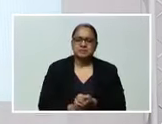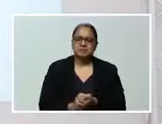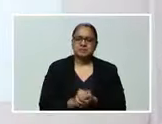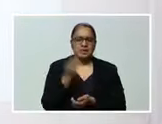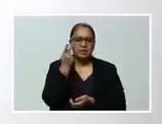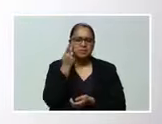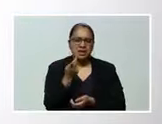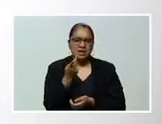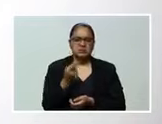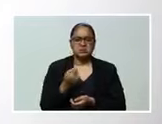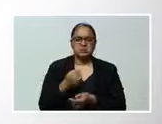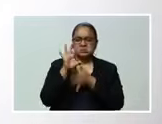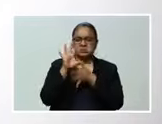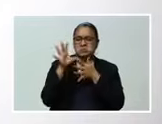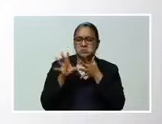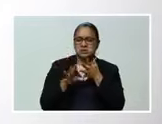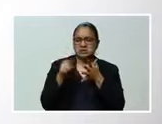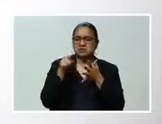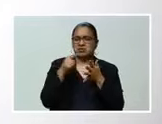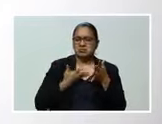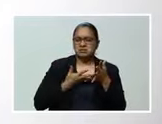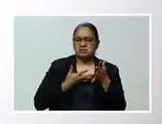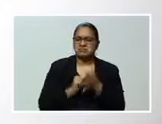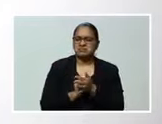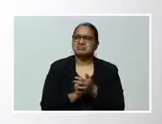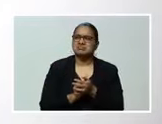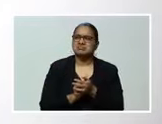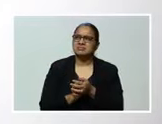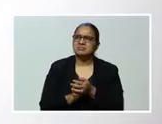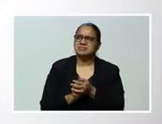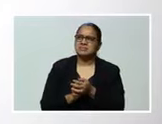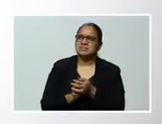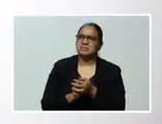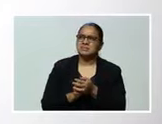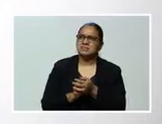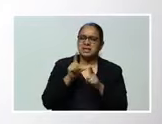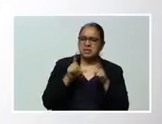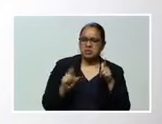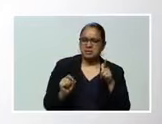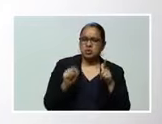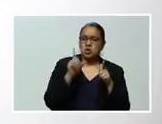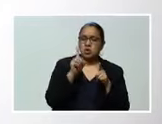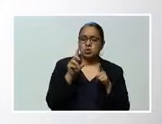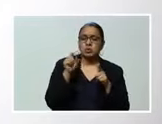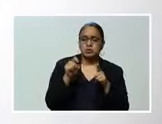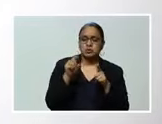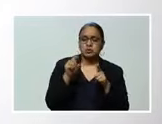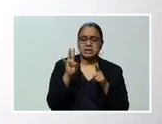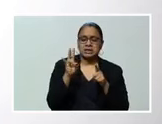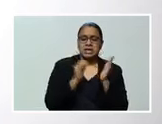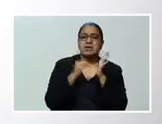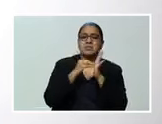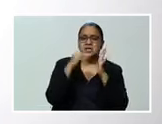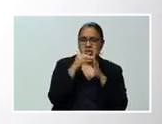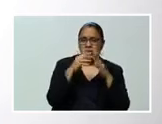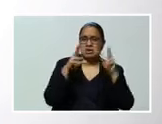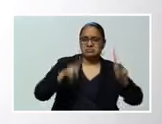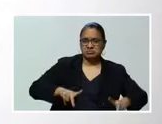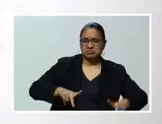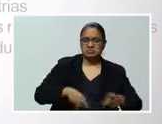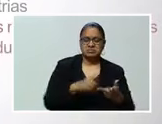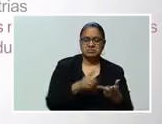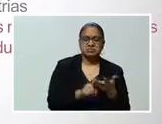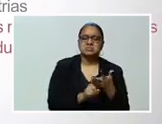las características que el Departamento tiene Estamos hablando de un departamento con aproximadamente 1.7 millones de